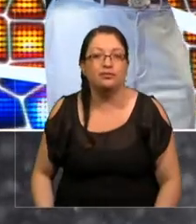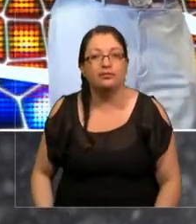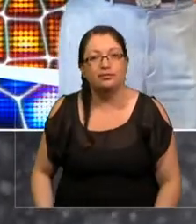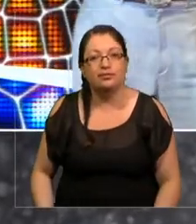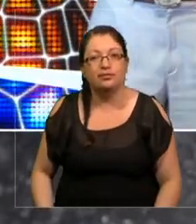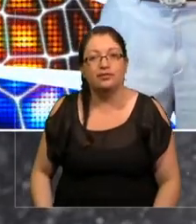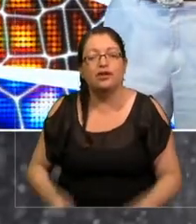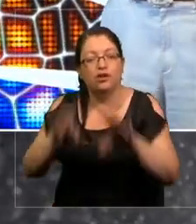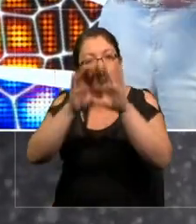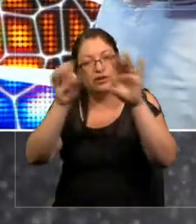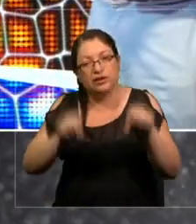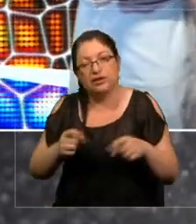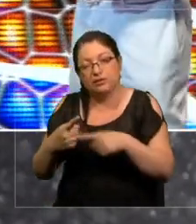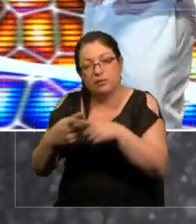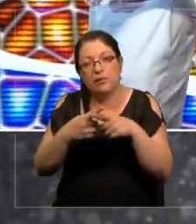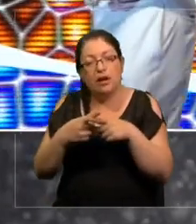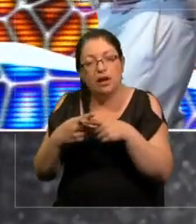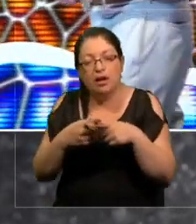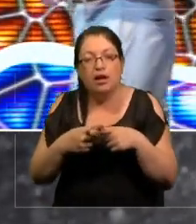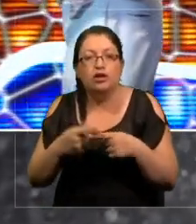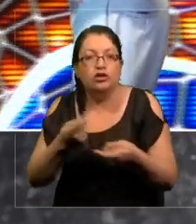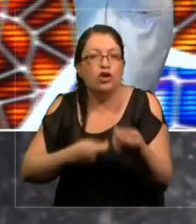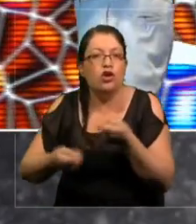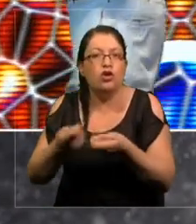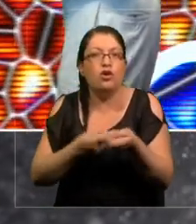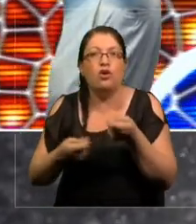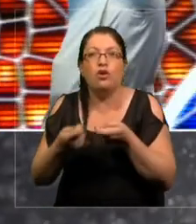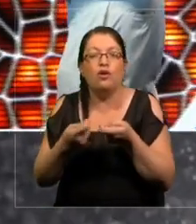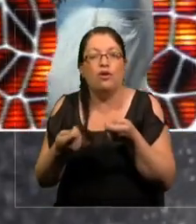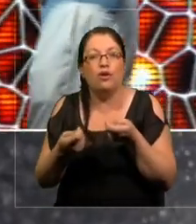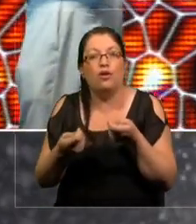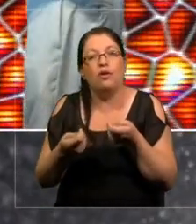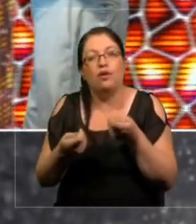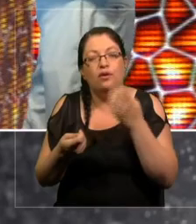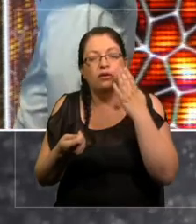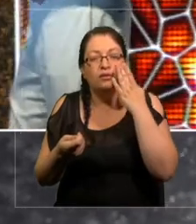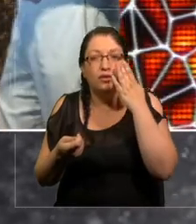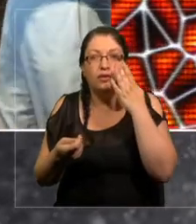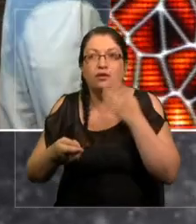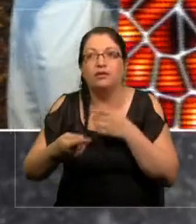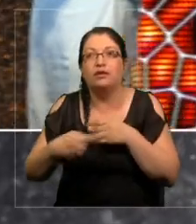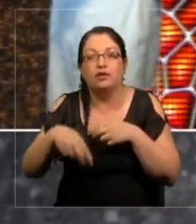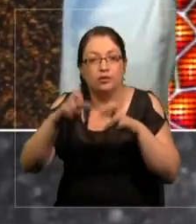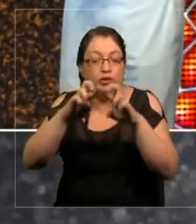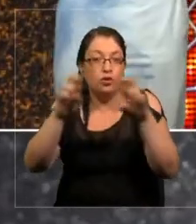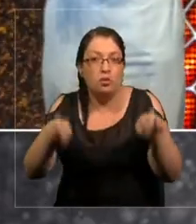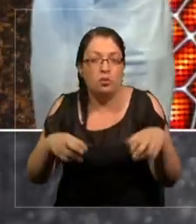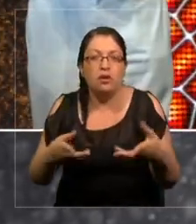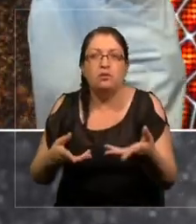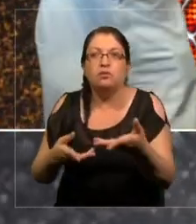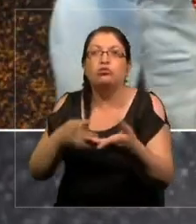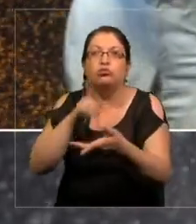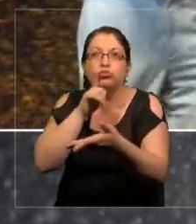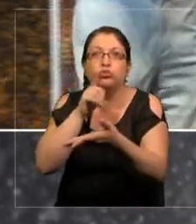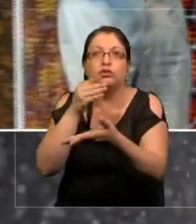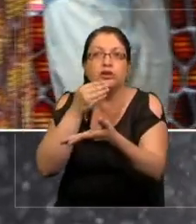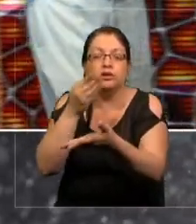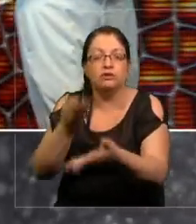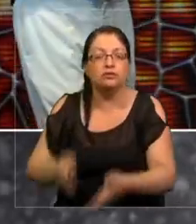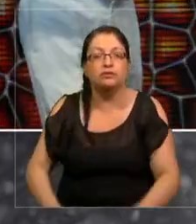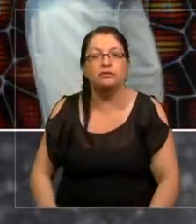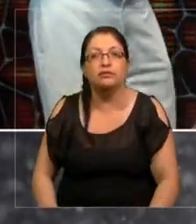el sistema socioeconómico, debido a nuestro paradigma. Y esto también tiene un